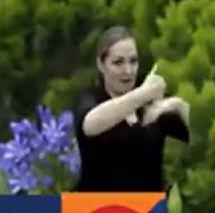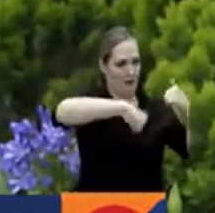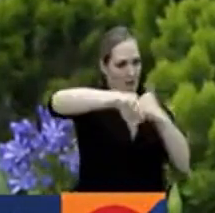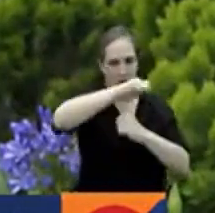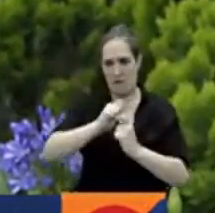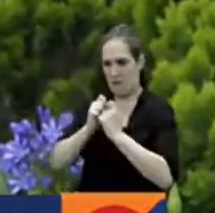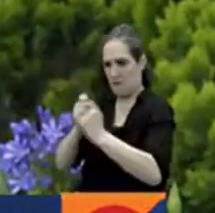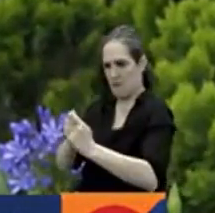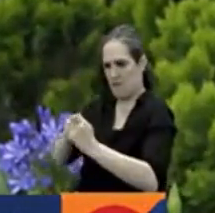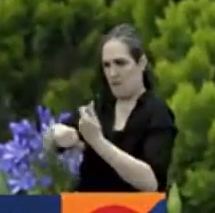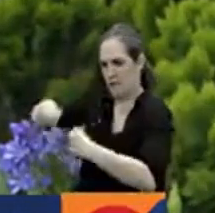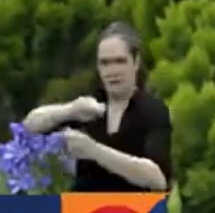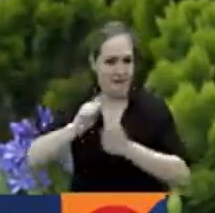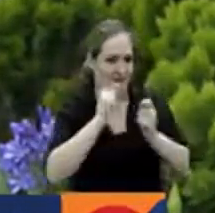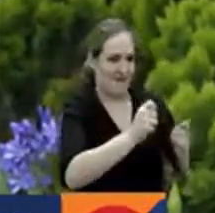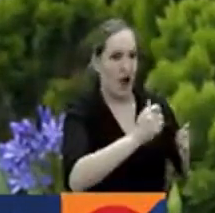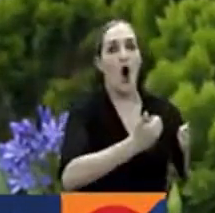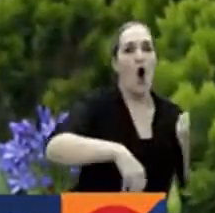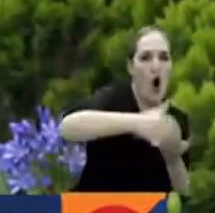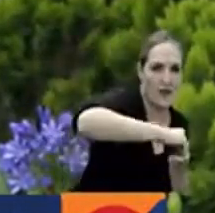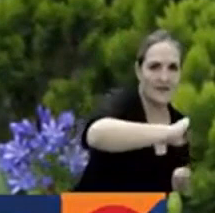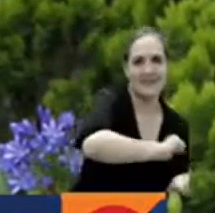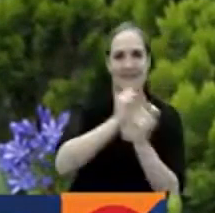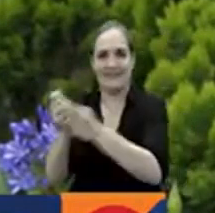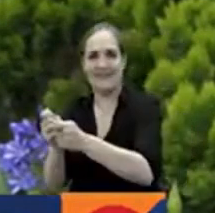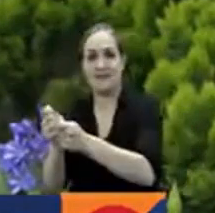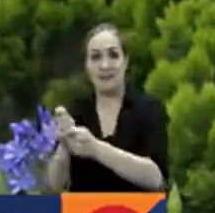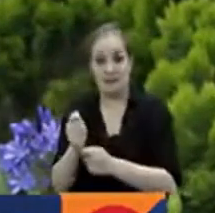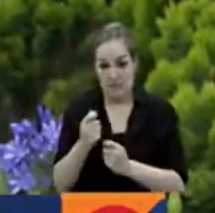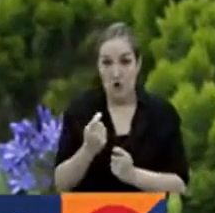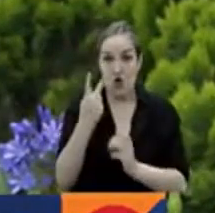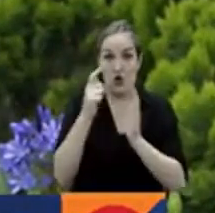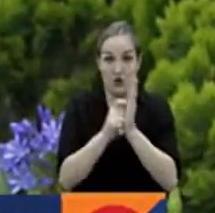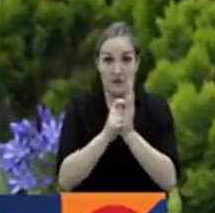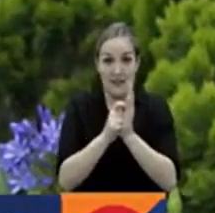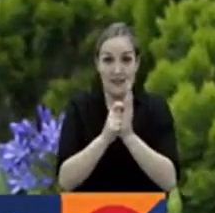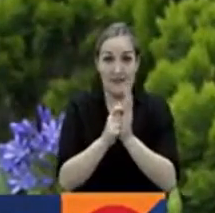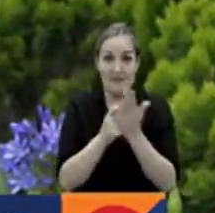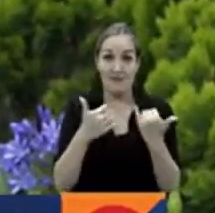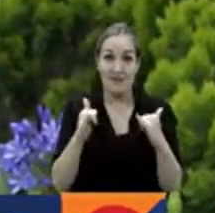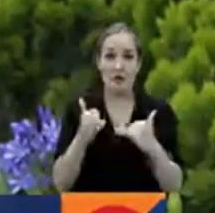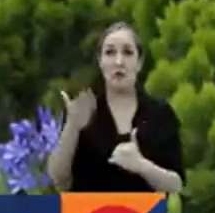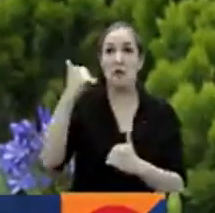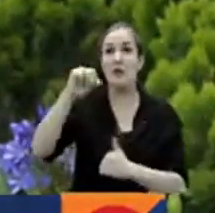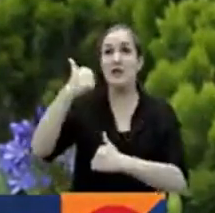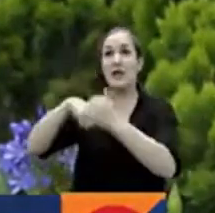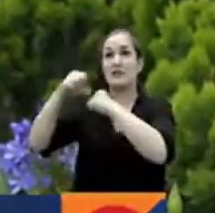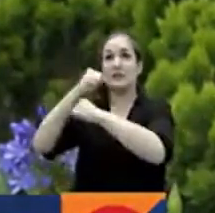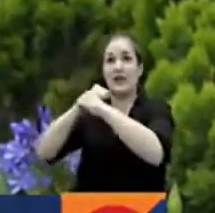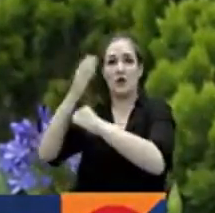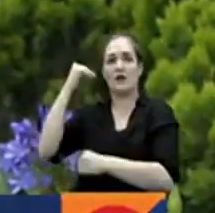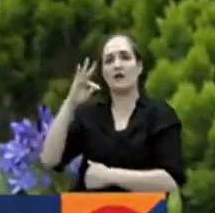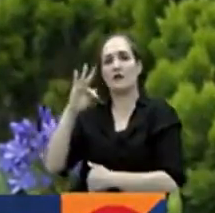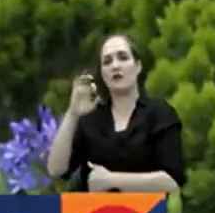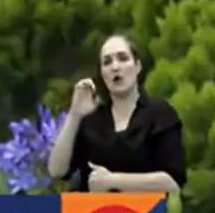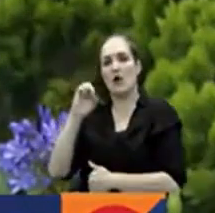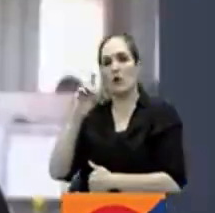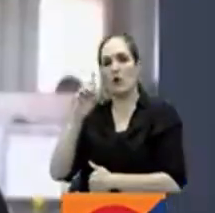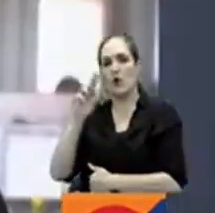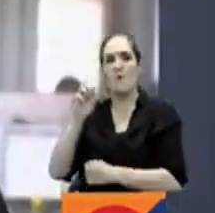Duque. Y como ustedes lo mencionaban, es la segunda vez en la historia que pasa esto ya casi después de una década con Teodoro Campo.